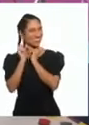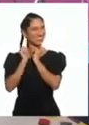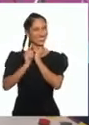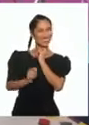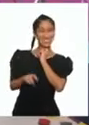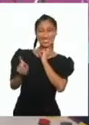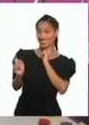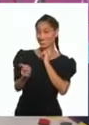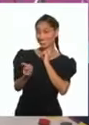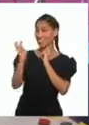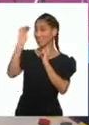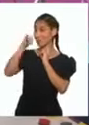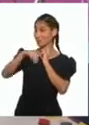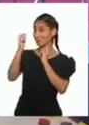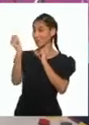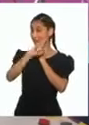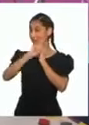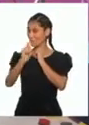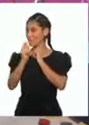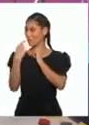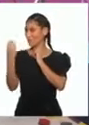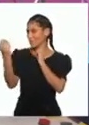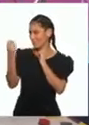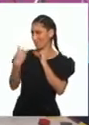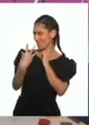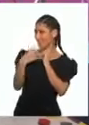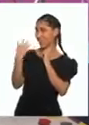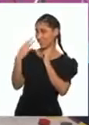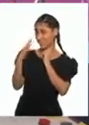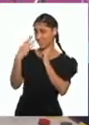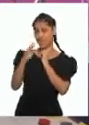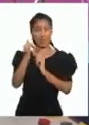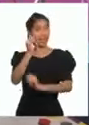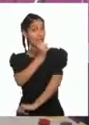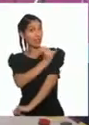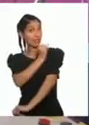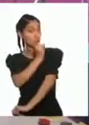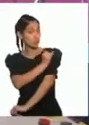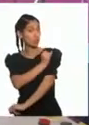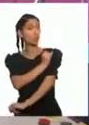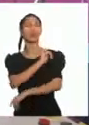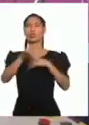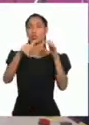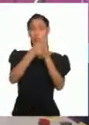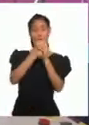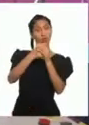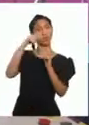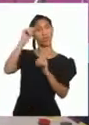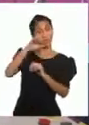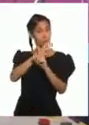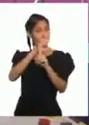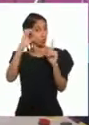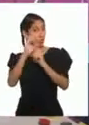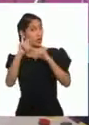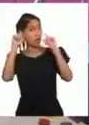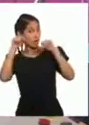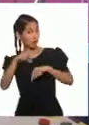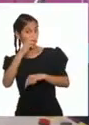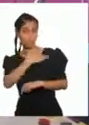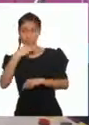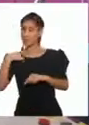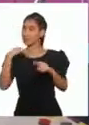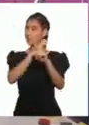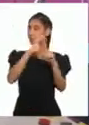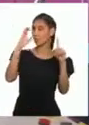Macabot me acaba de decir que el Instituto Nacional de Cultura, ahora Ministerio de Cultura,